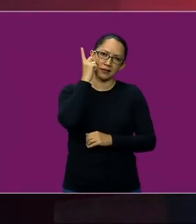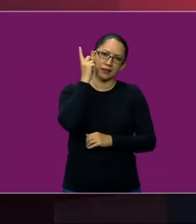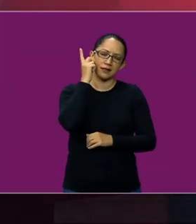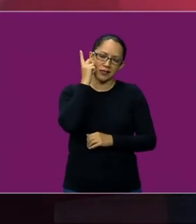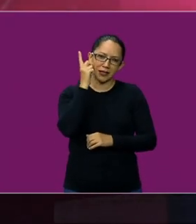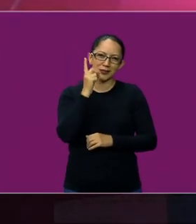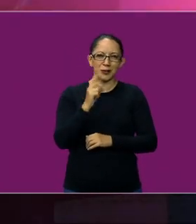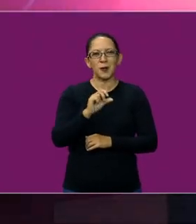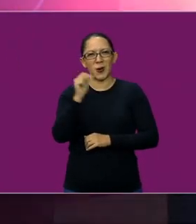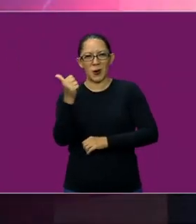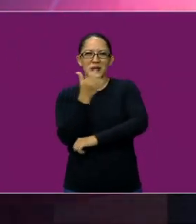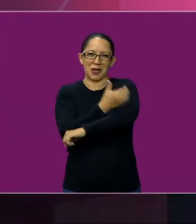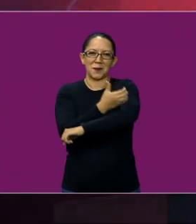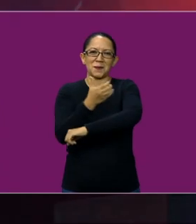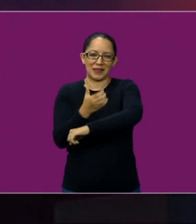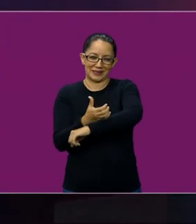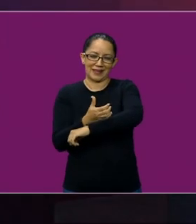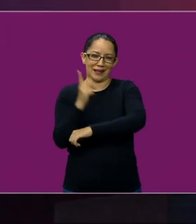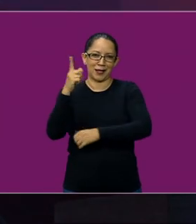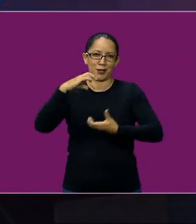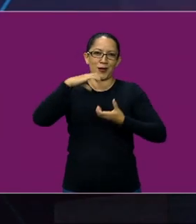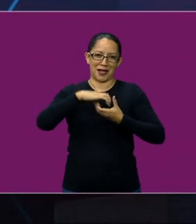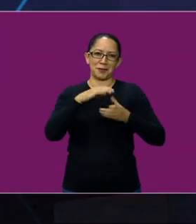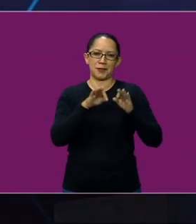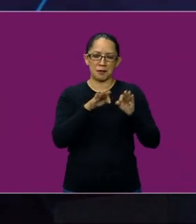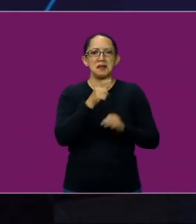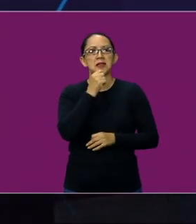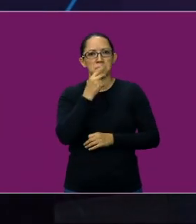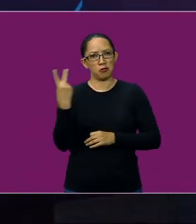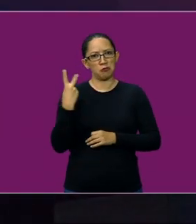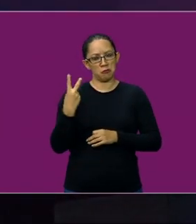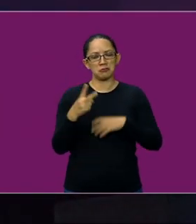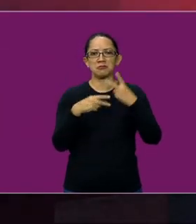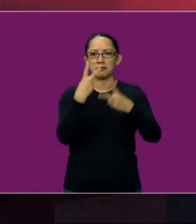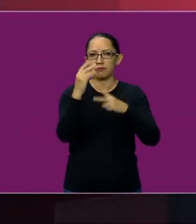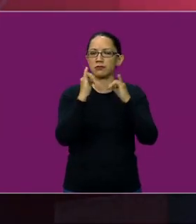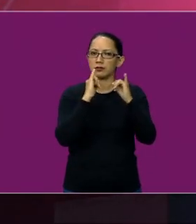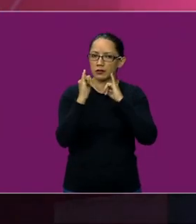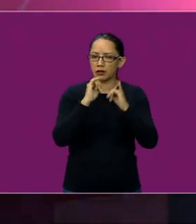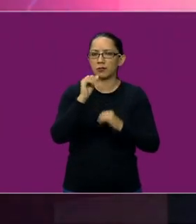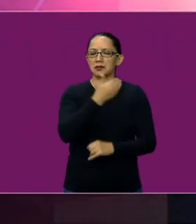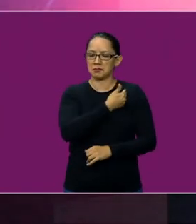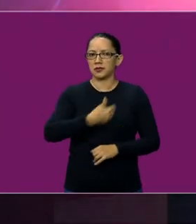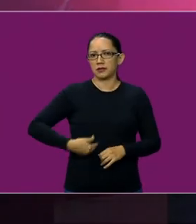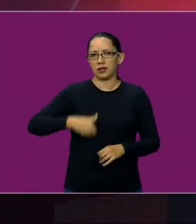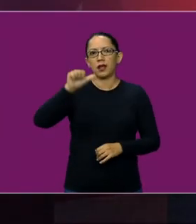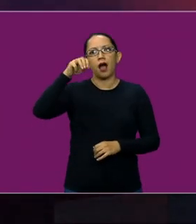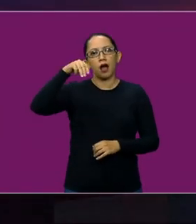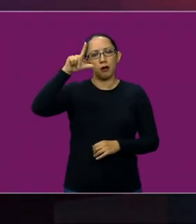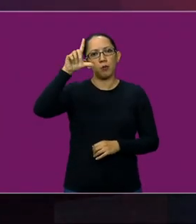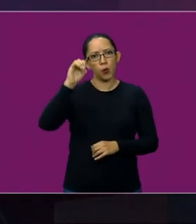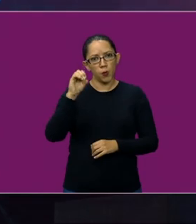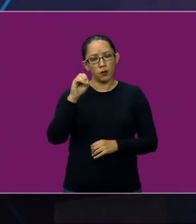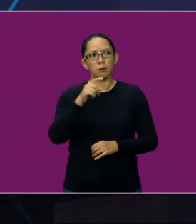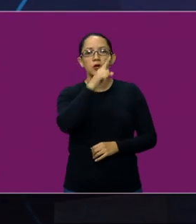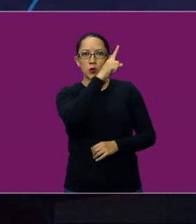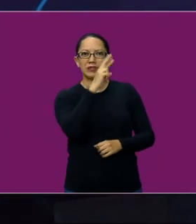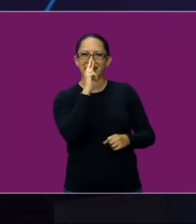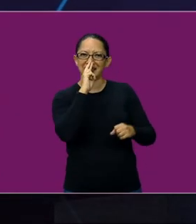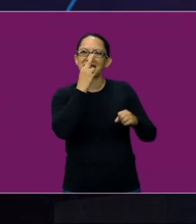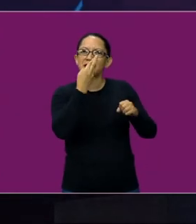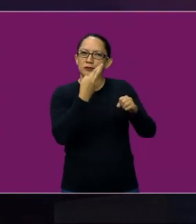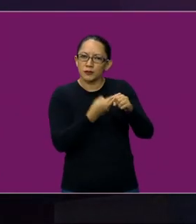con otra compañera de Conalep. Y entonces, ellos han estado pendientes también por